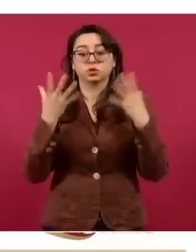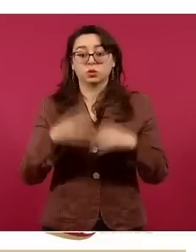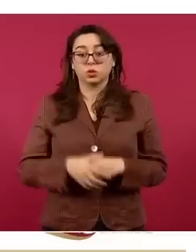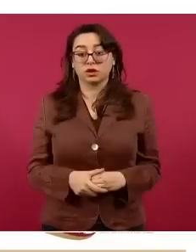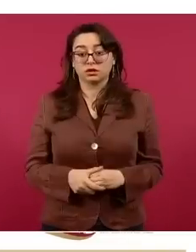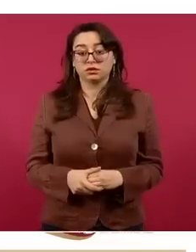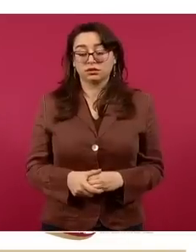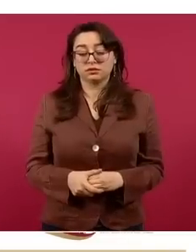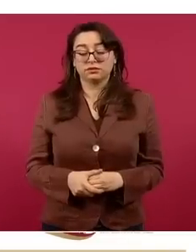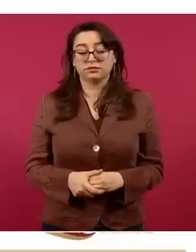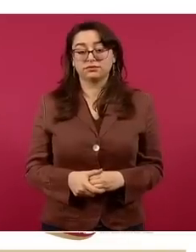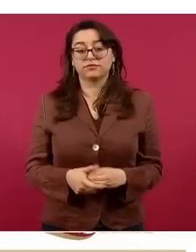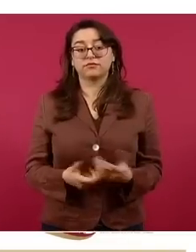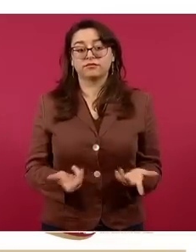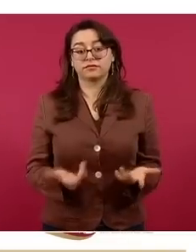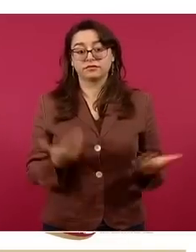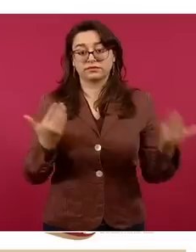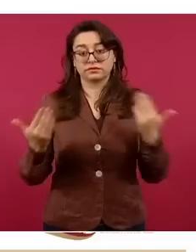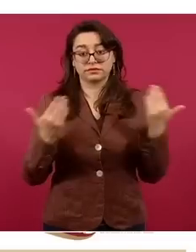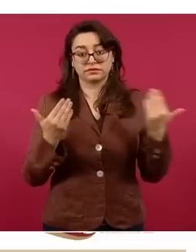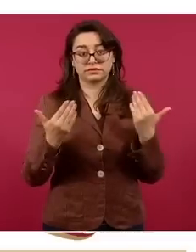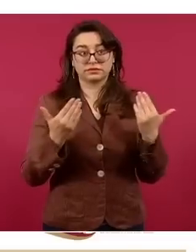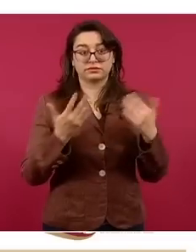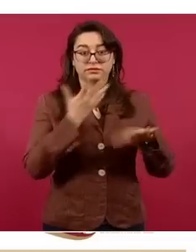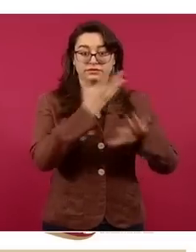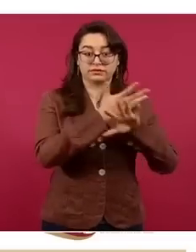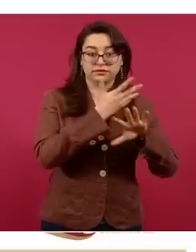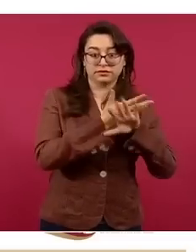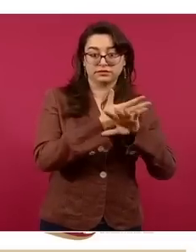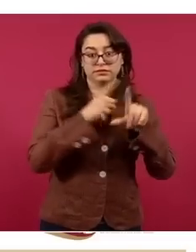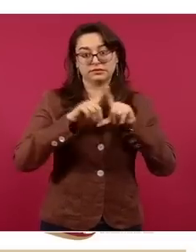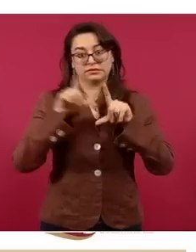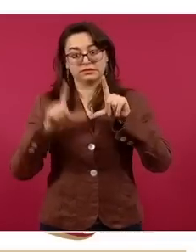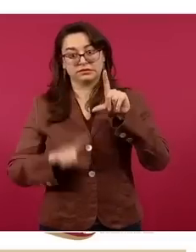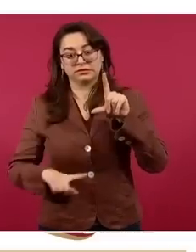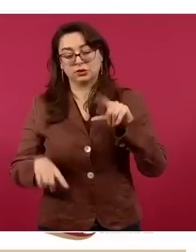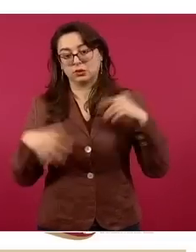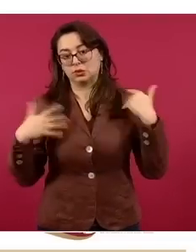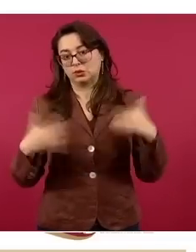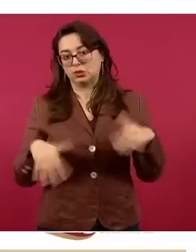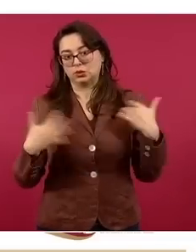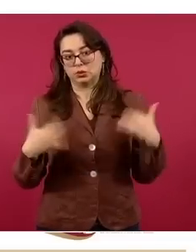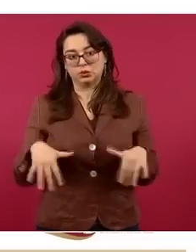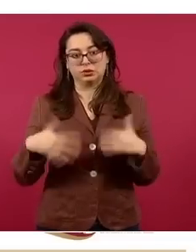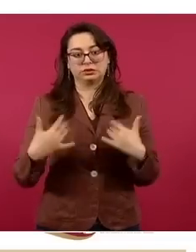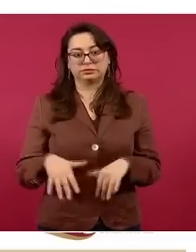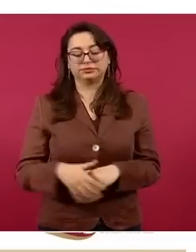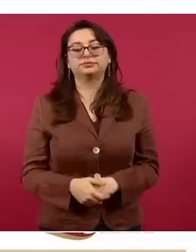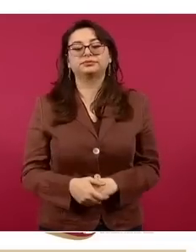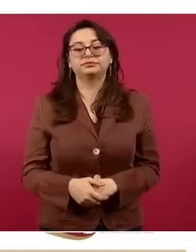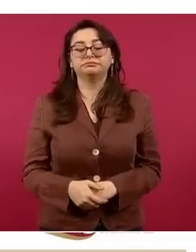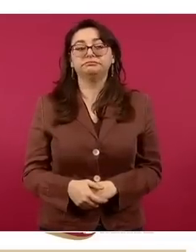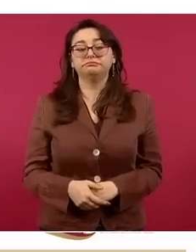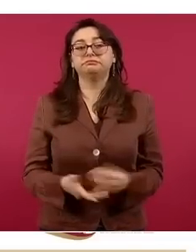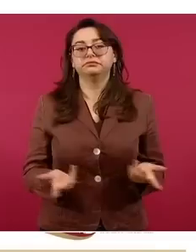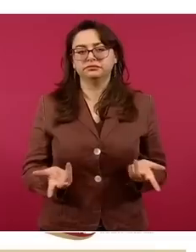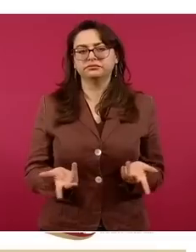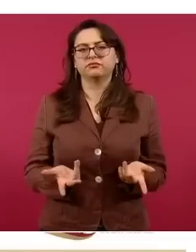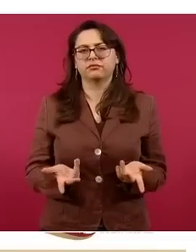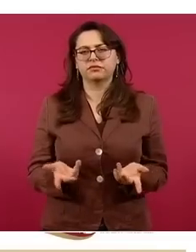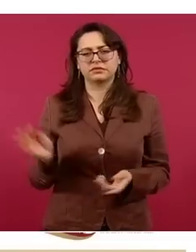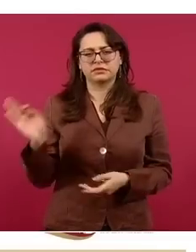particular el fentanilo, en México y en Estados Unidos. Y vean ustedes el contraste impresionante. Nosotros hemos asumido que podría haber cierto